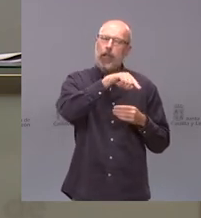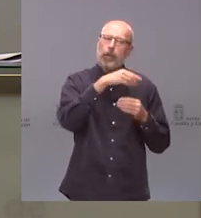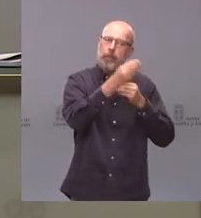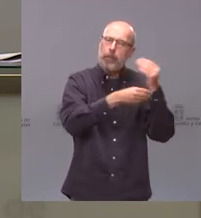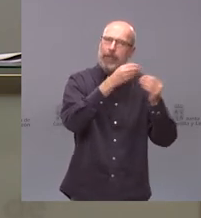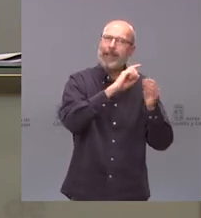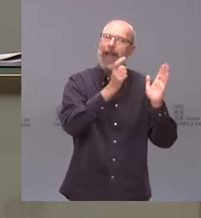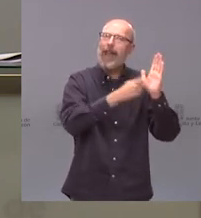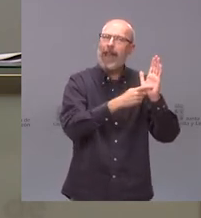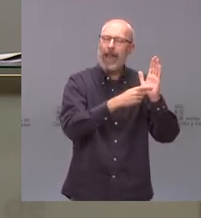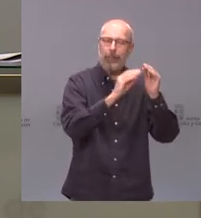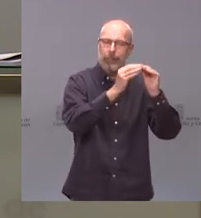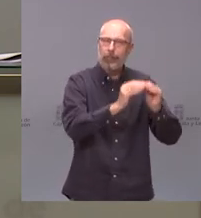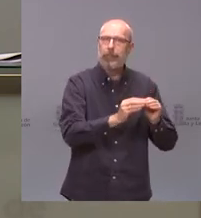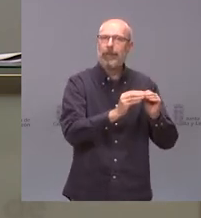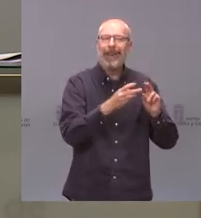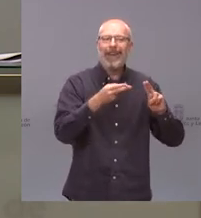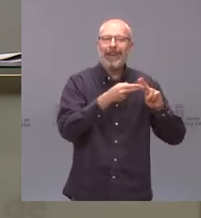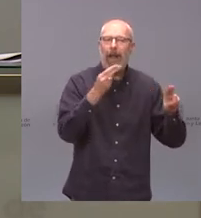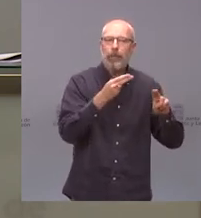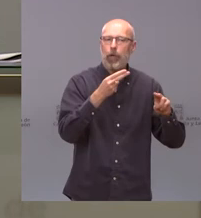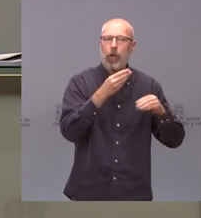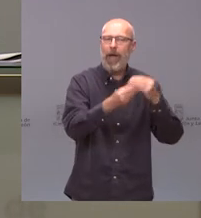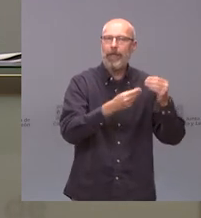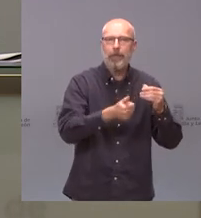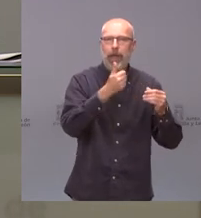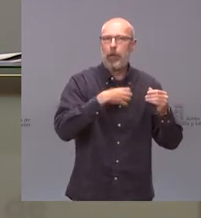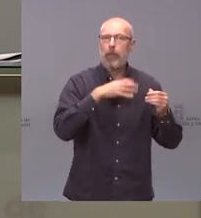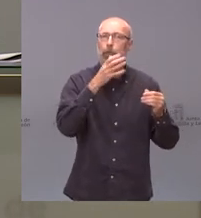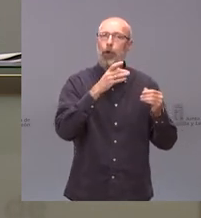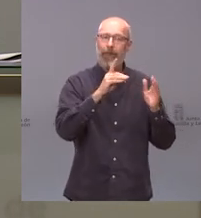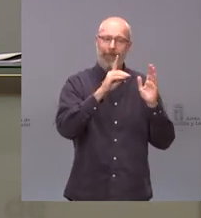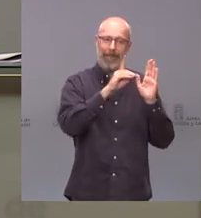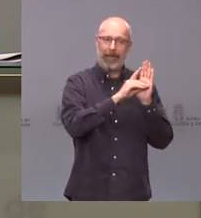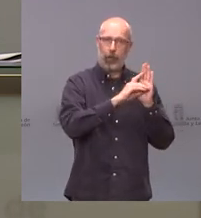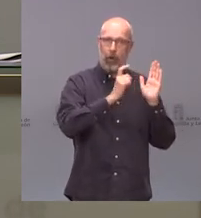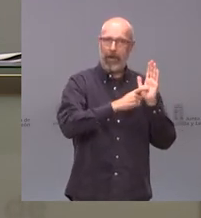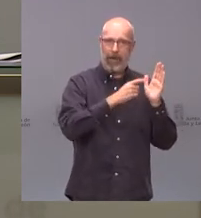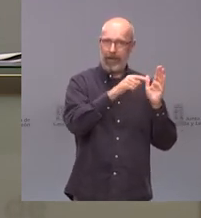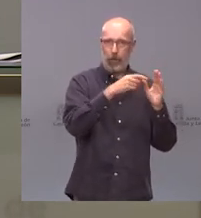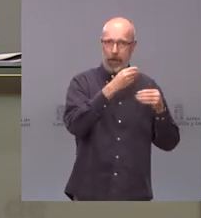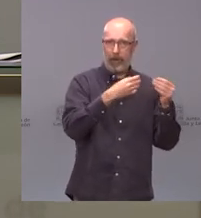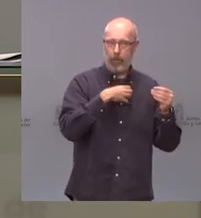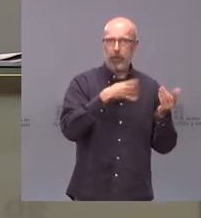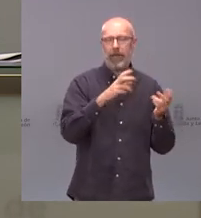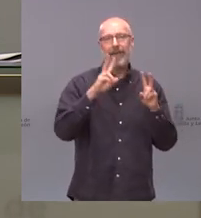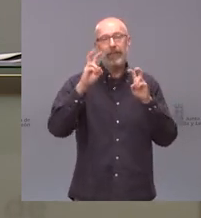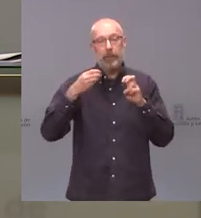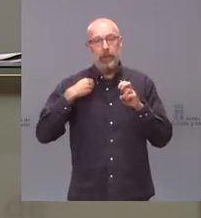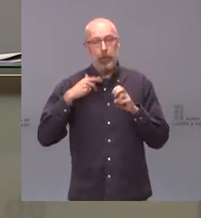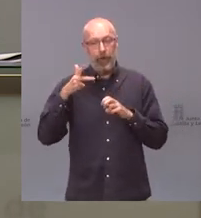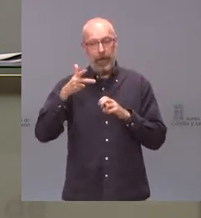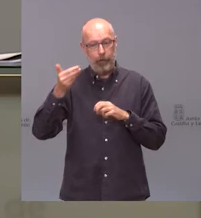podido hacer más rápido porque era una comunidad que no tenía decreto ley y luego sobre el tema de los derechos fundamentales ustedes regularon sobre